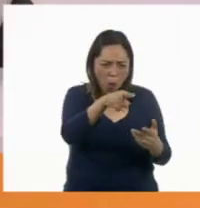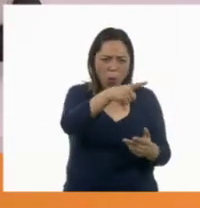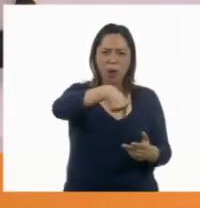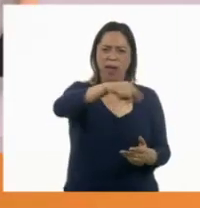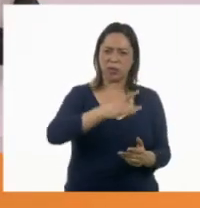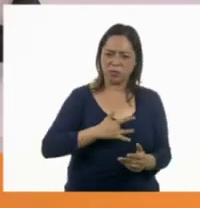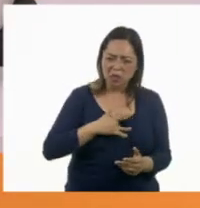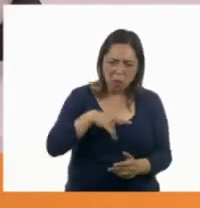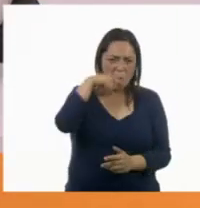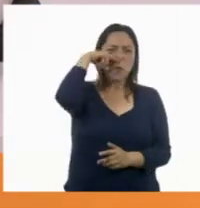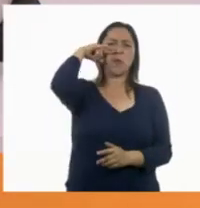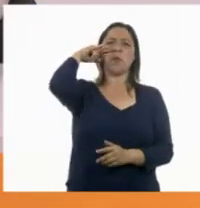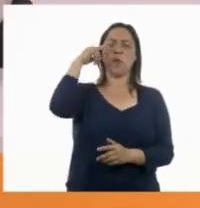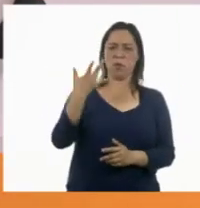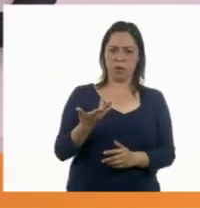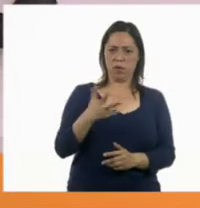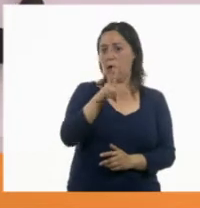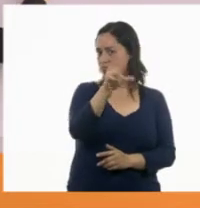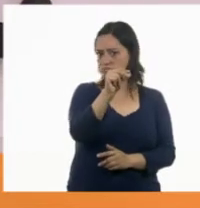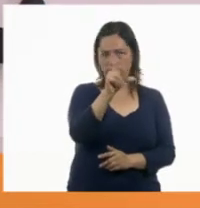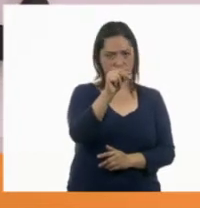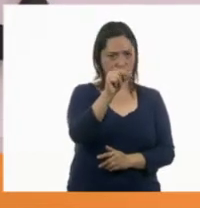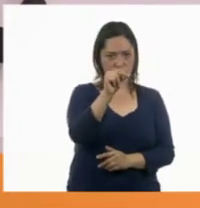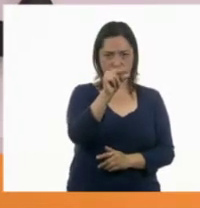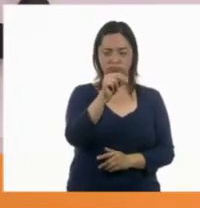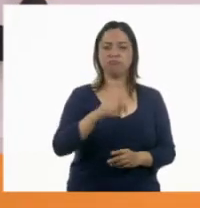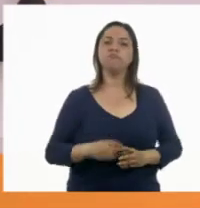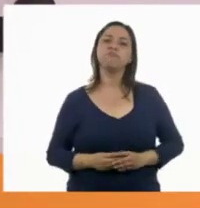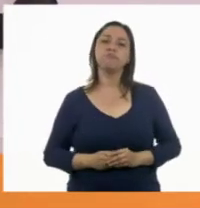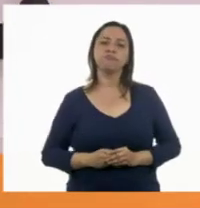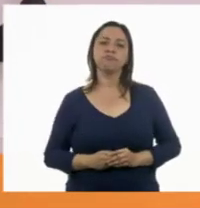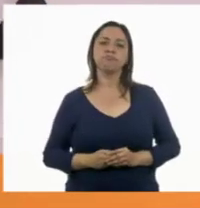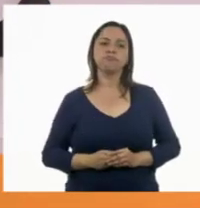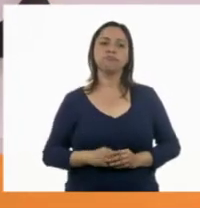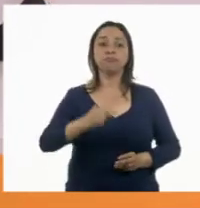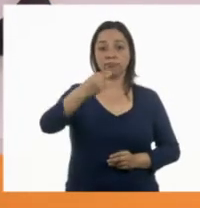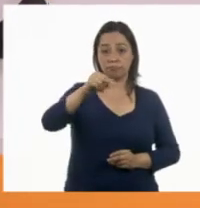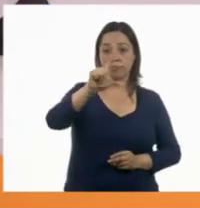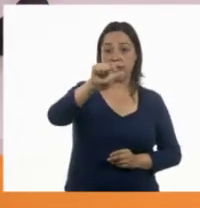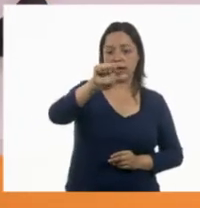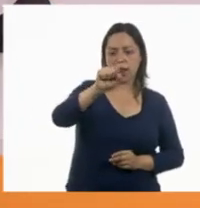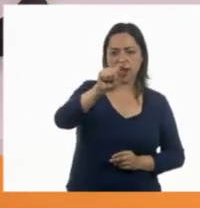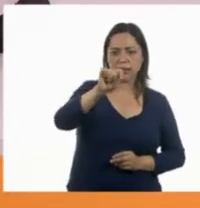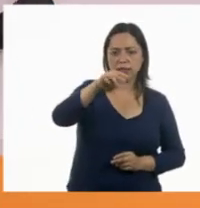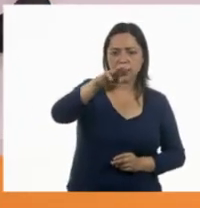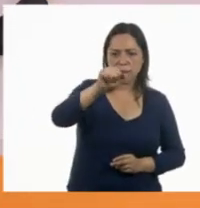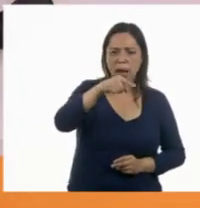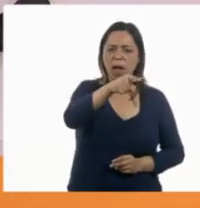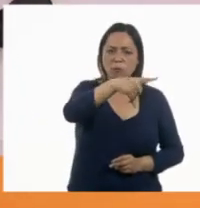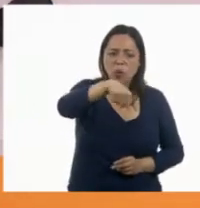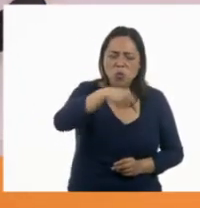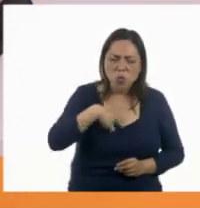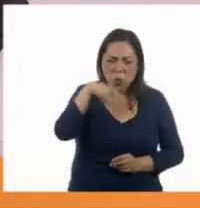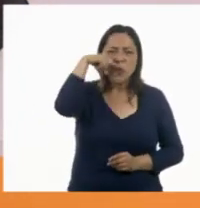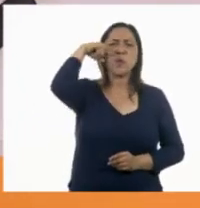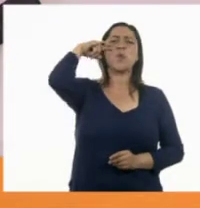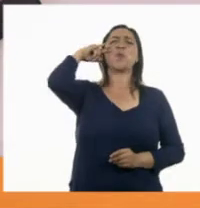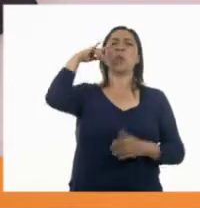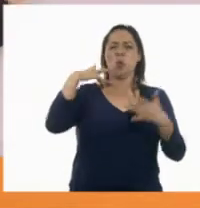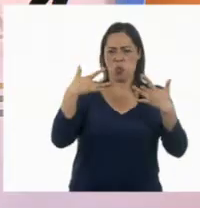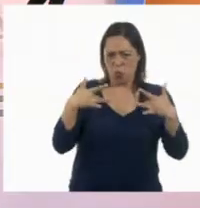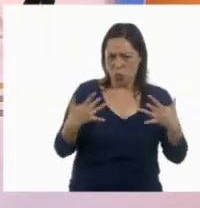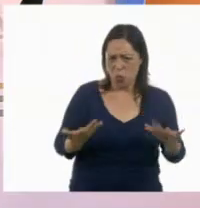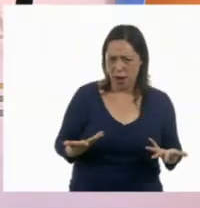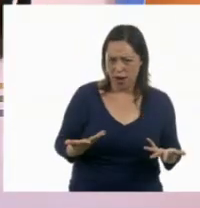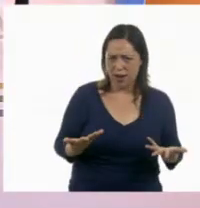que lastimen. Y